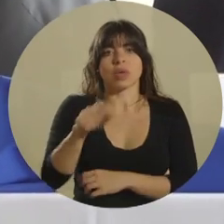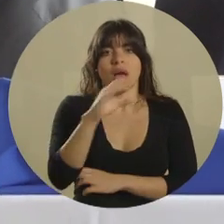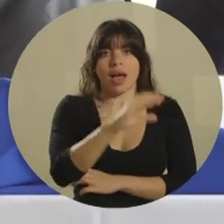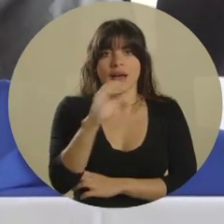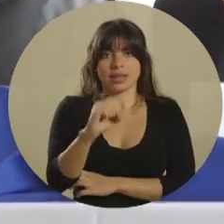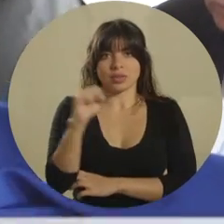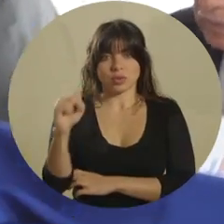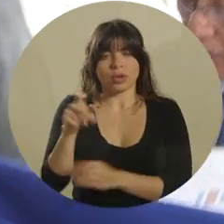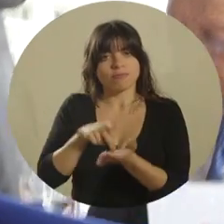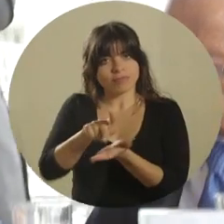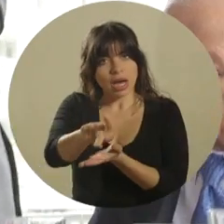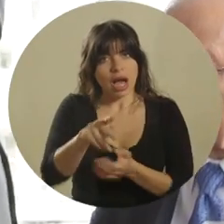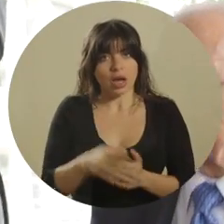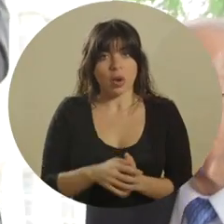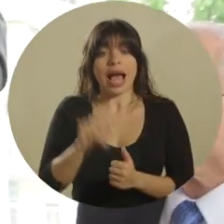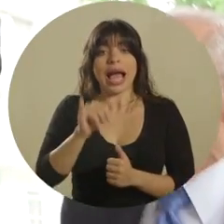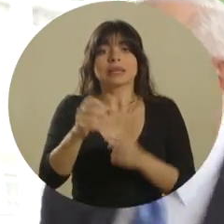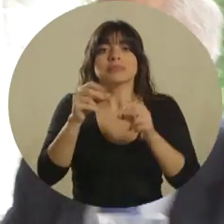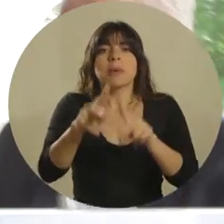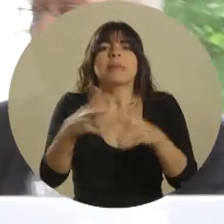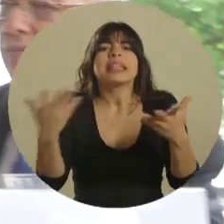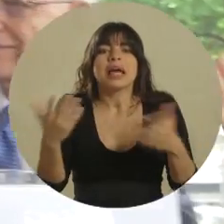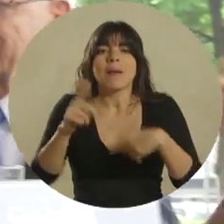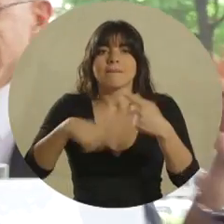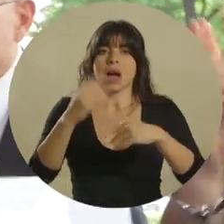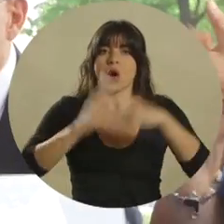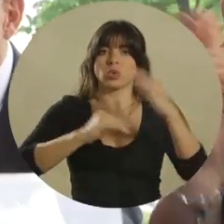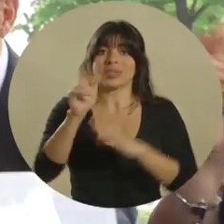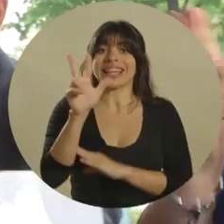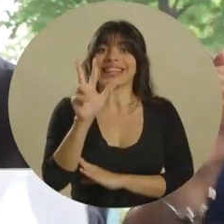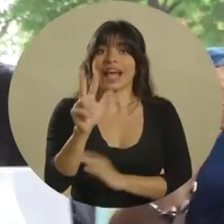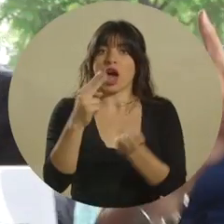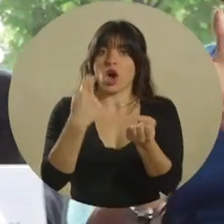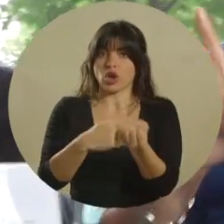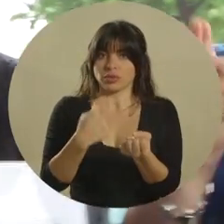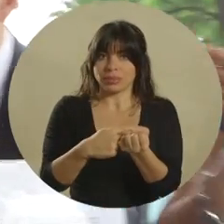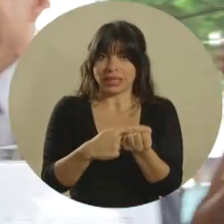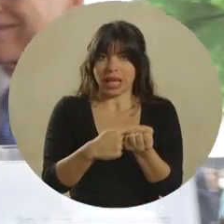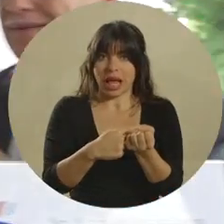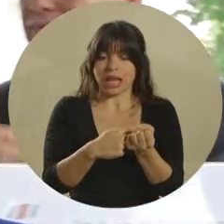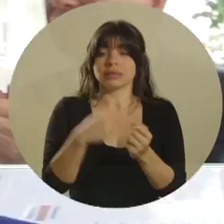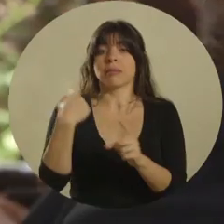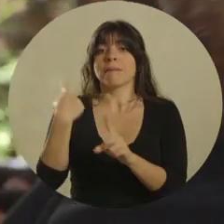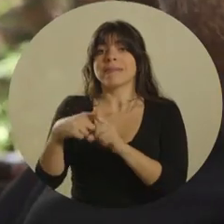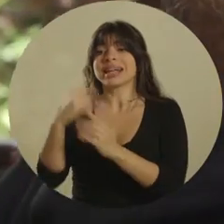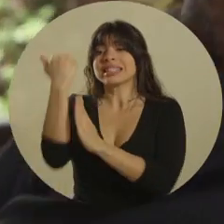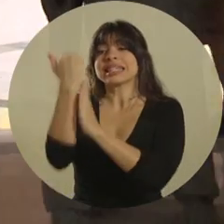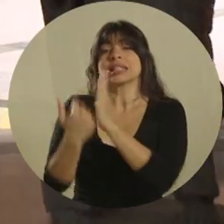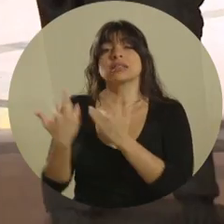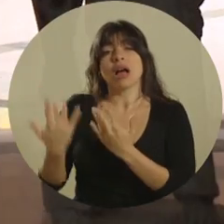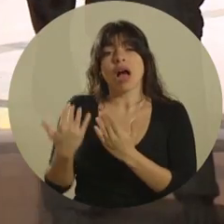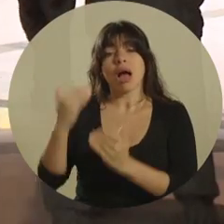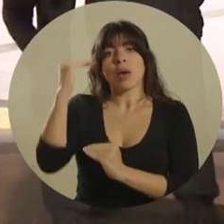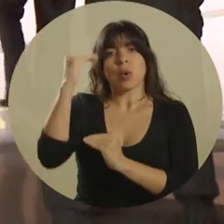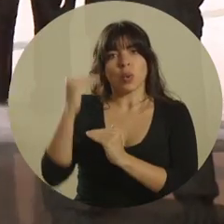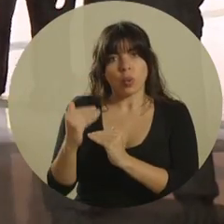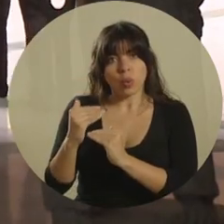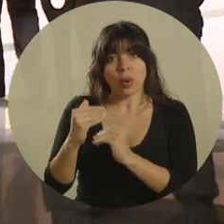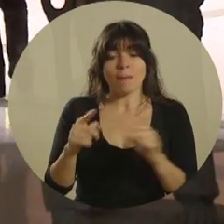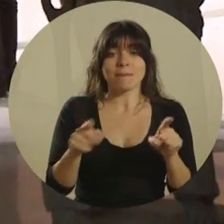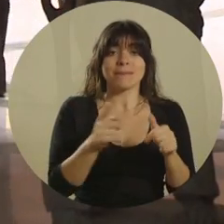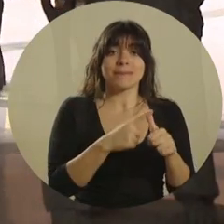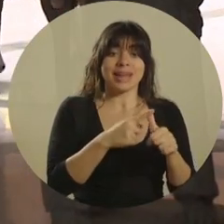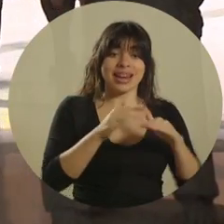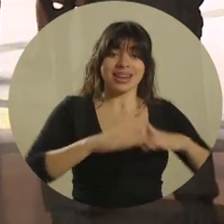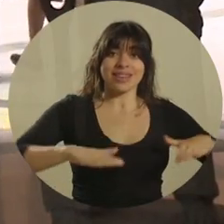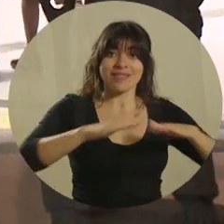Costarricense del Seguro Social. Esto permitirá la construcción de tres hospitales y se reducirán las listas de espera con mejoras en el